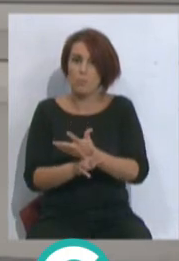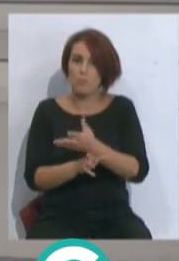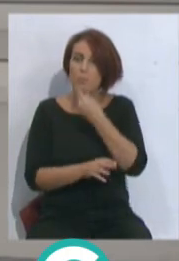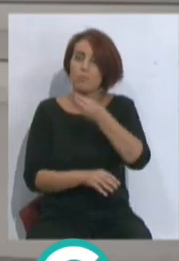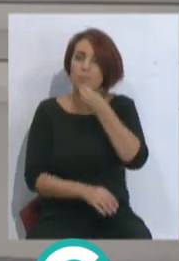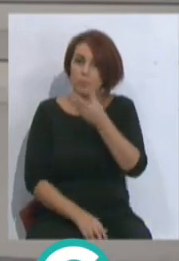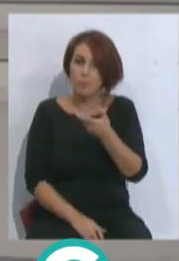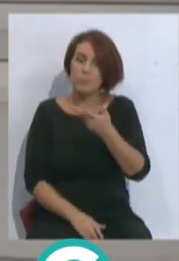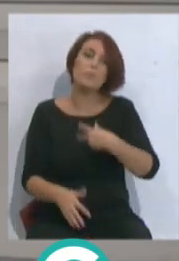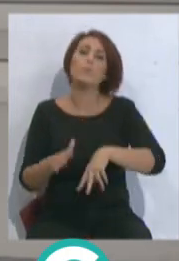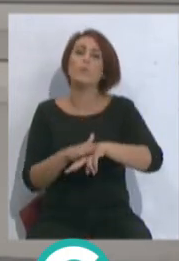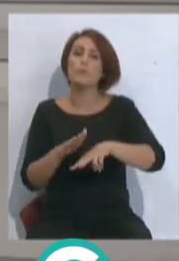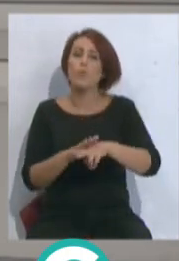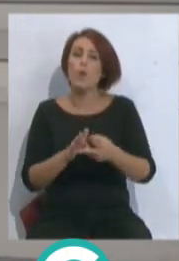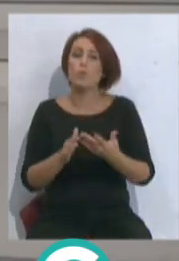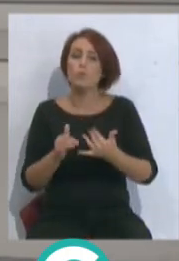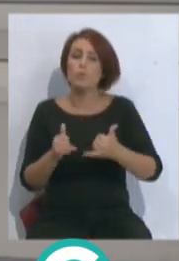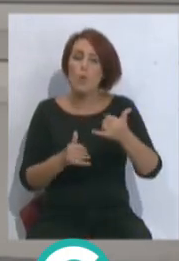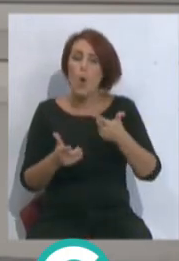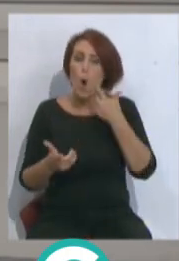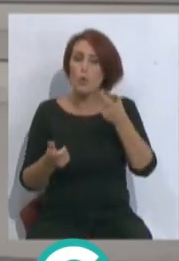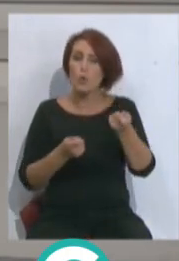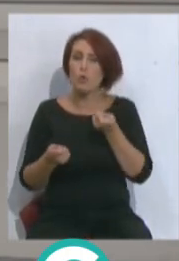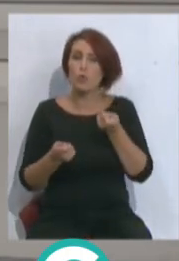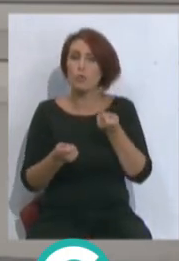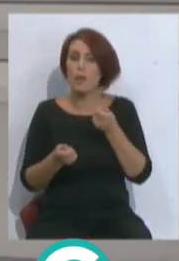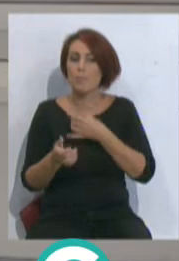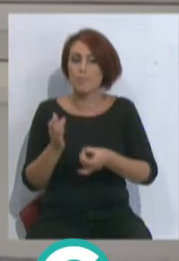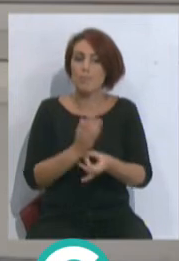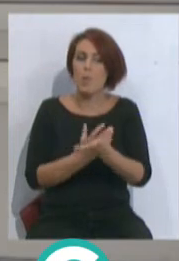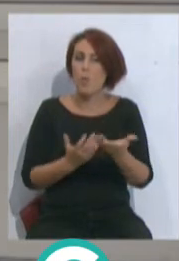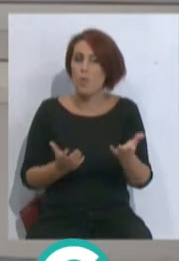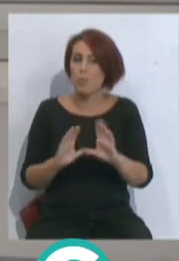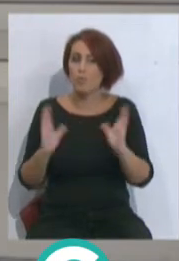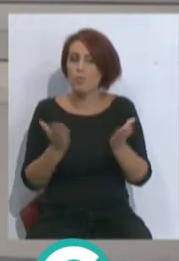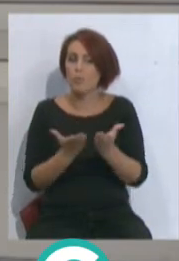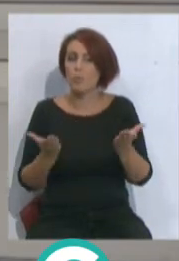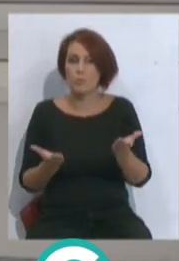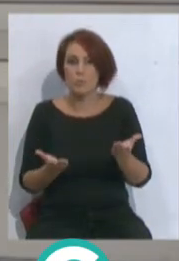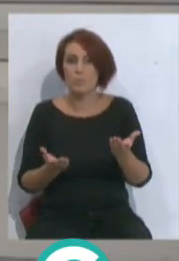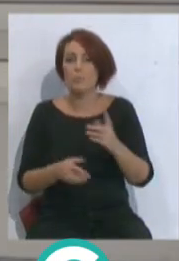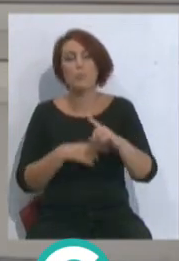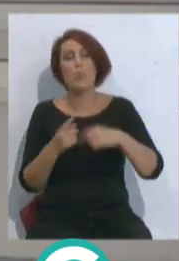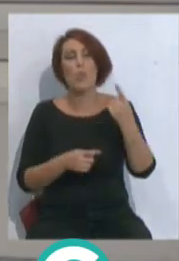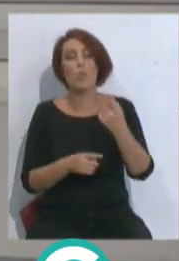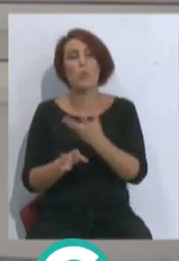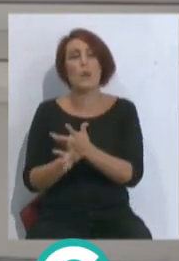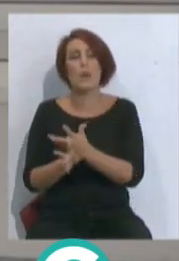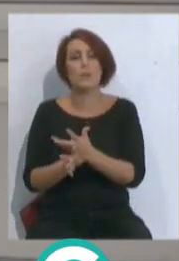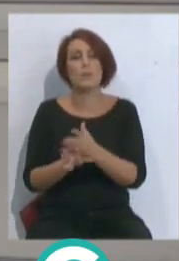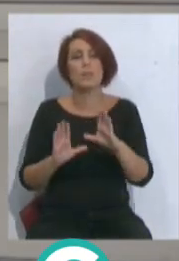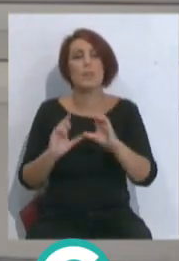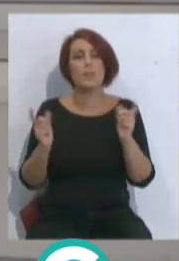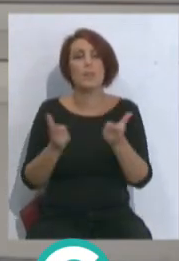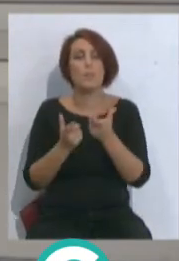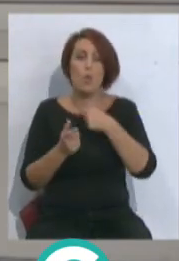bonito, un fútbol de toque, un fútbol de control, un fútbol de creación, un fútbol y luego juega en el